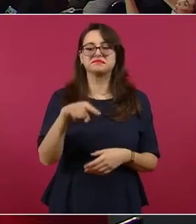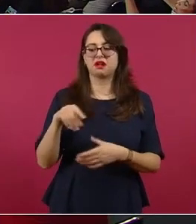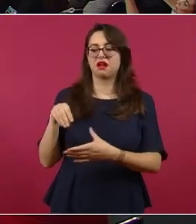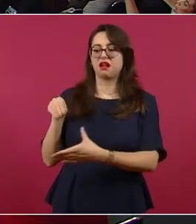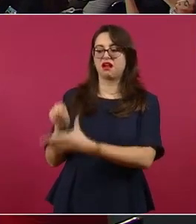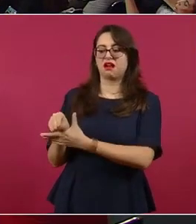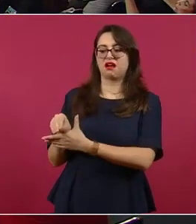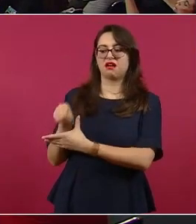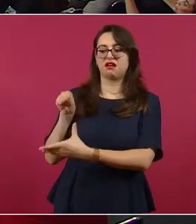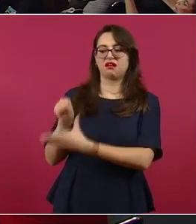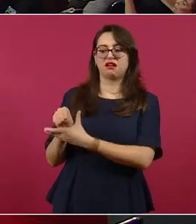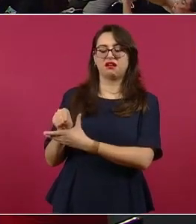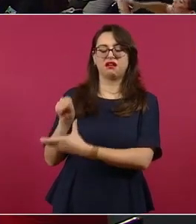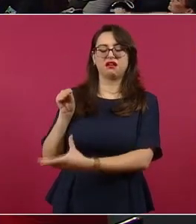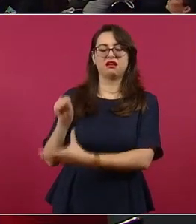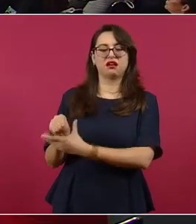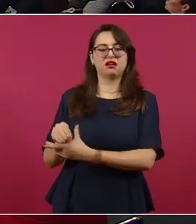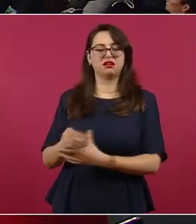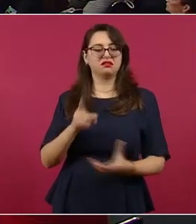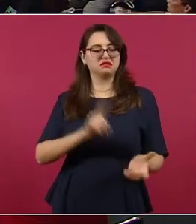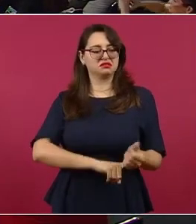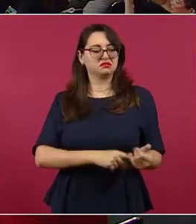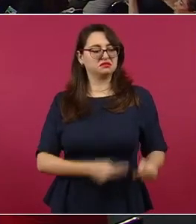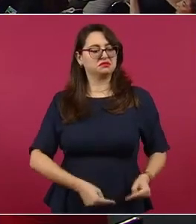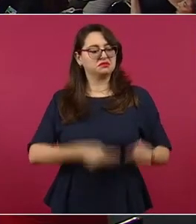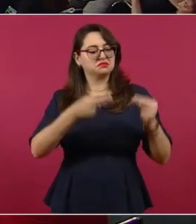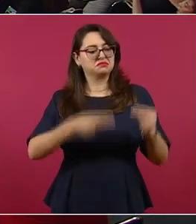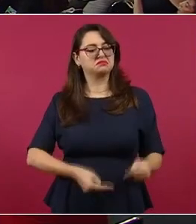incluso hasta conflictos de intereses en este caso.